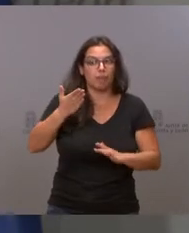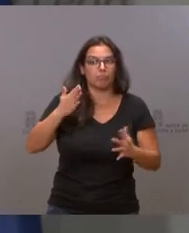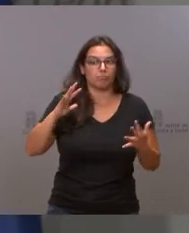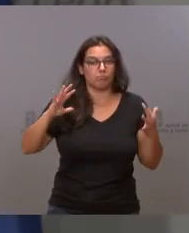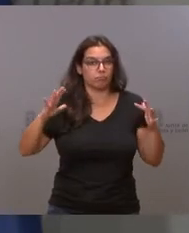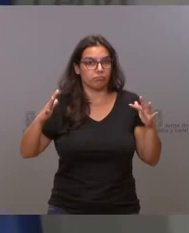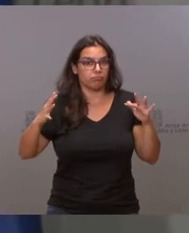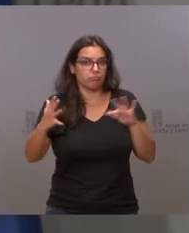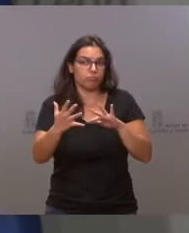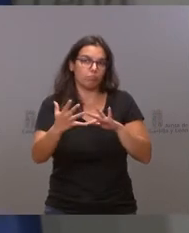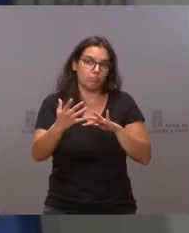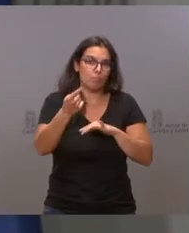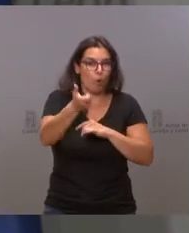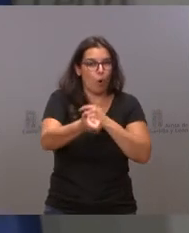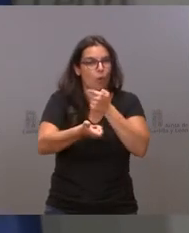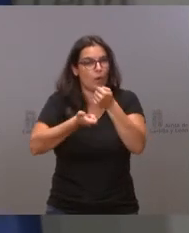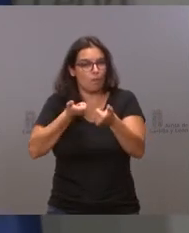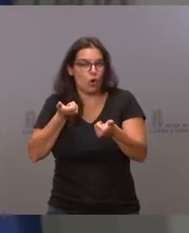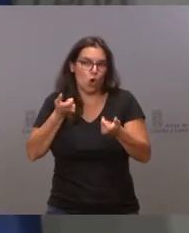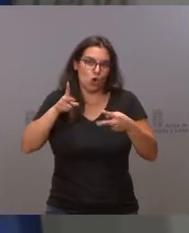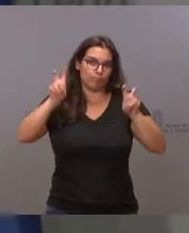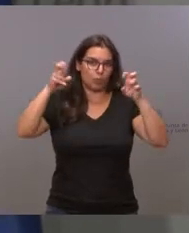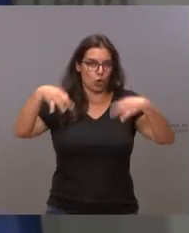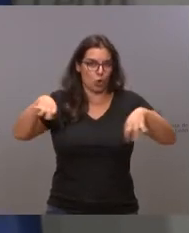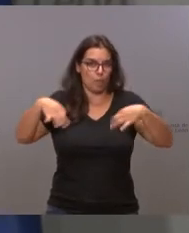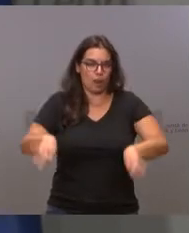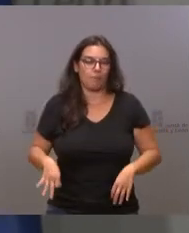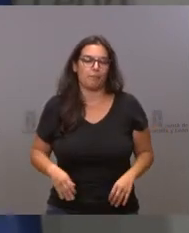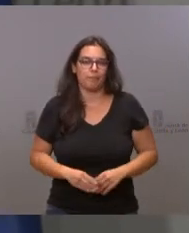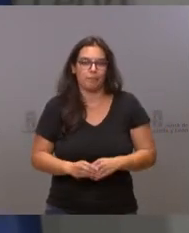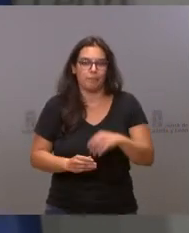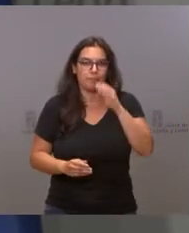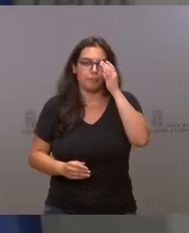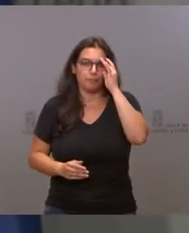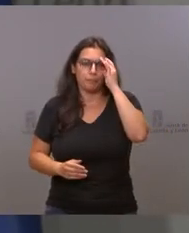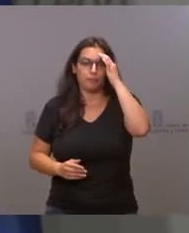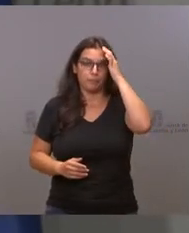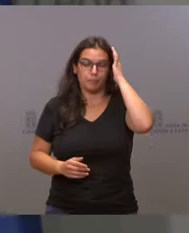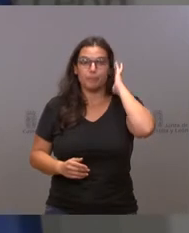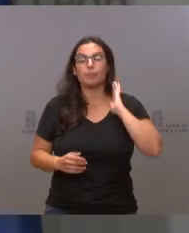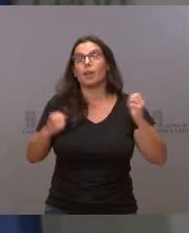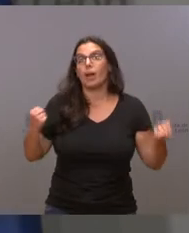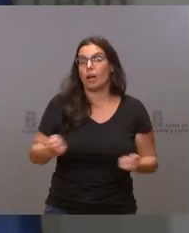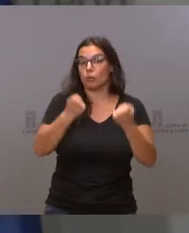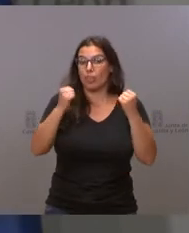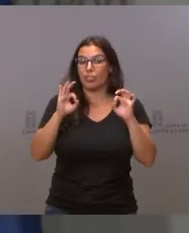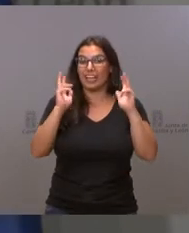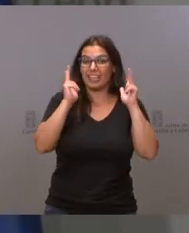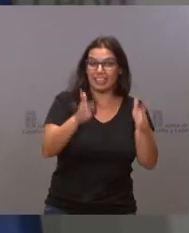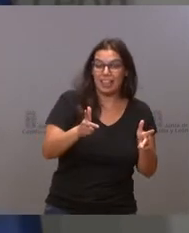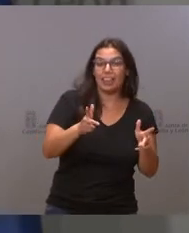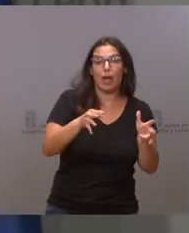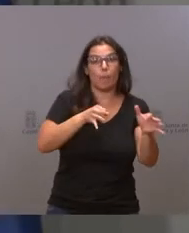de vida progresivamente normal. Se mantienen las guías de actuaciones en las residencias y el